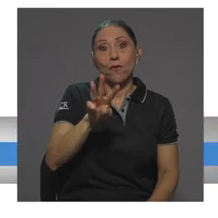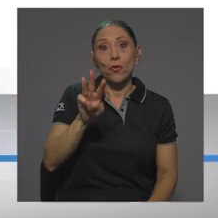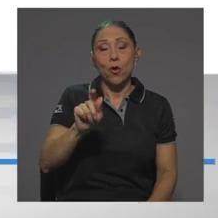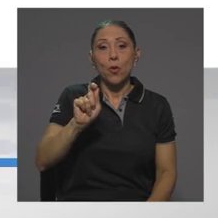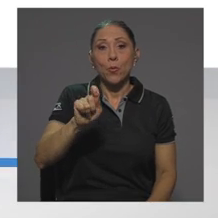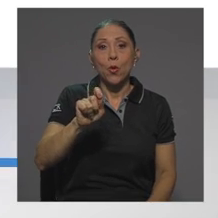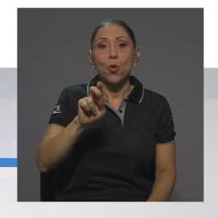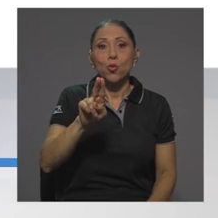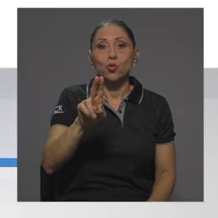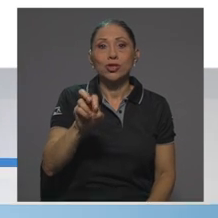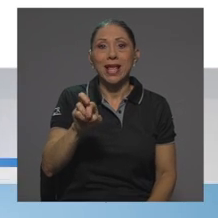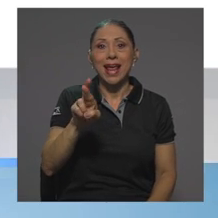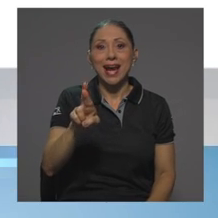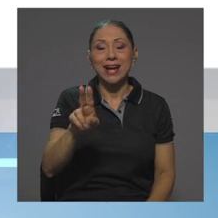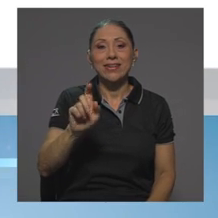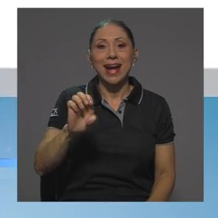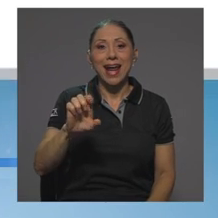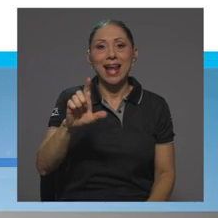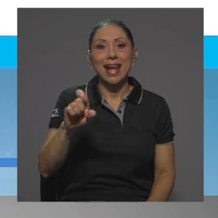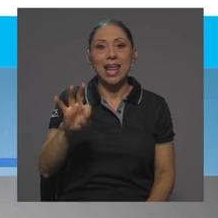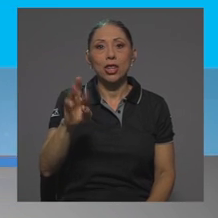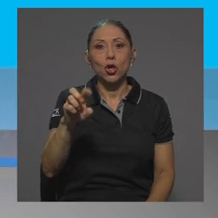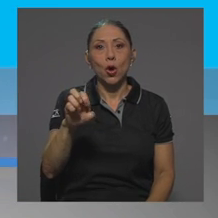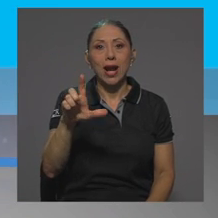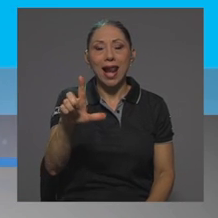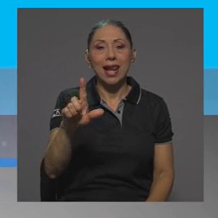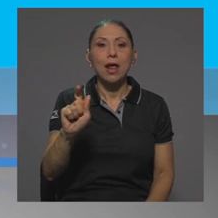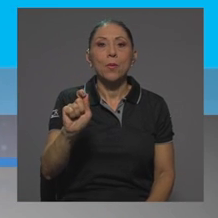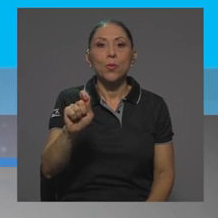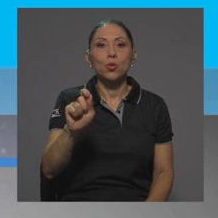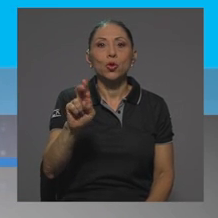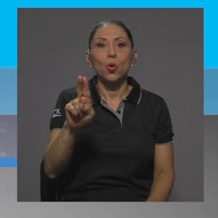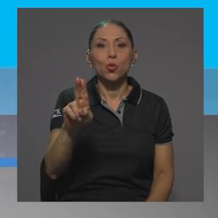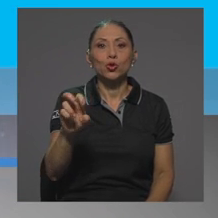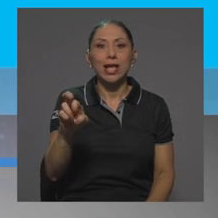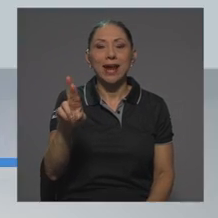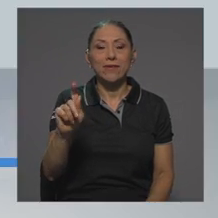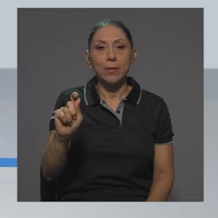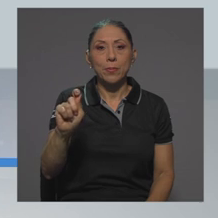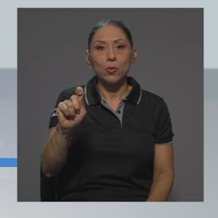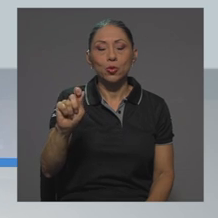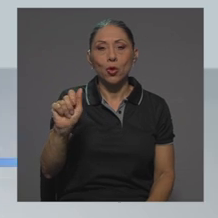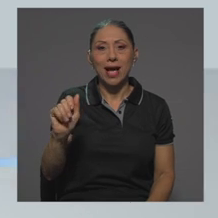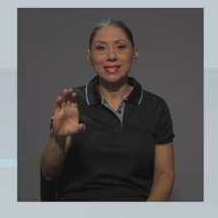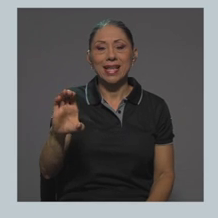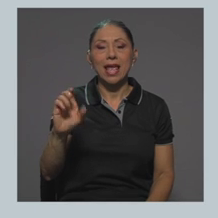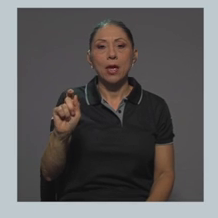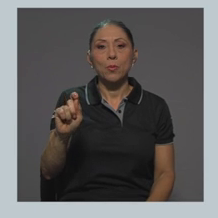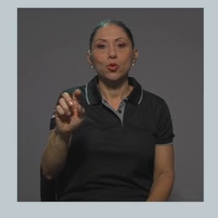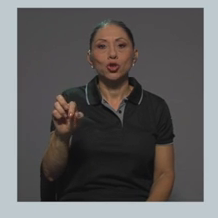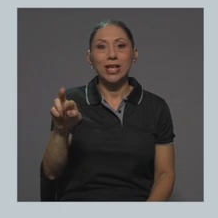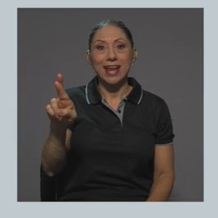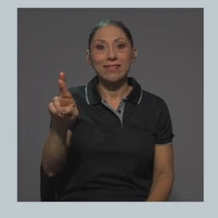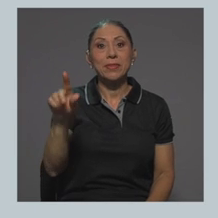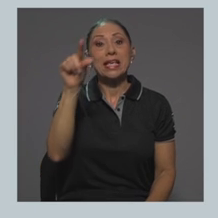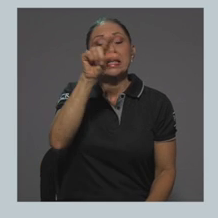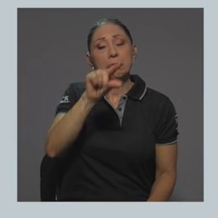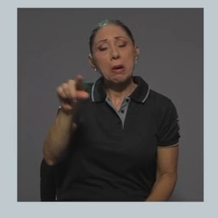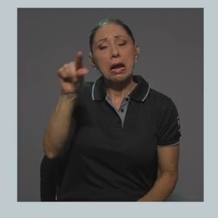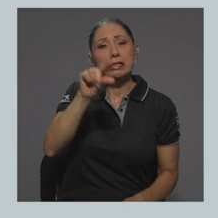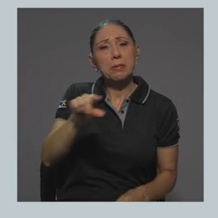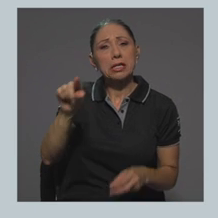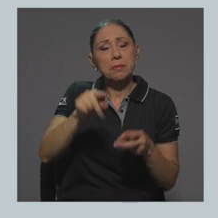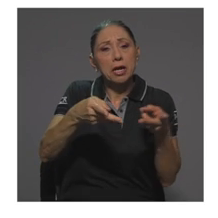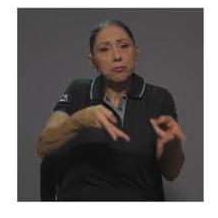ucrelectoral.ucr.ac.cr, cada semana se desplegará una propuesta